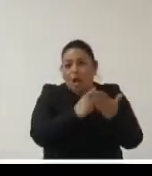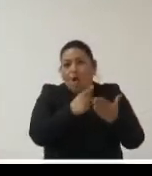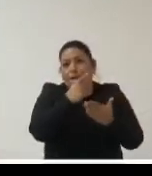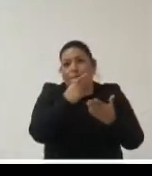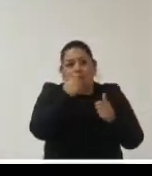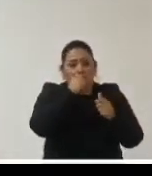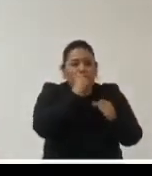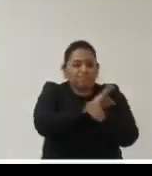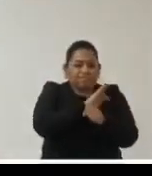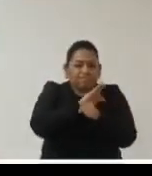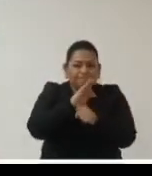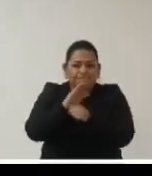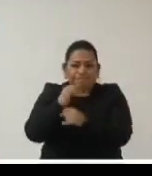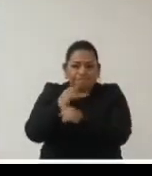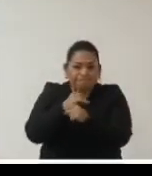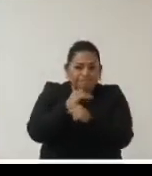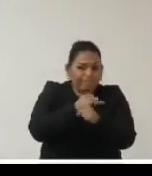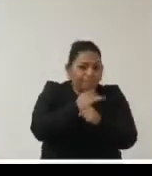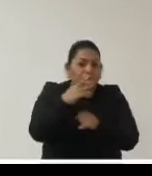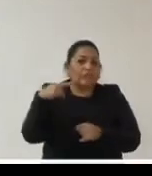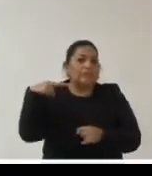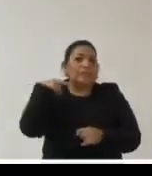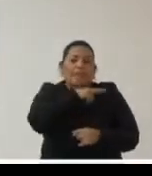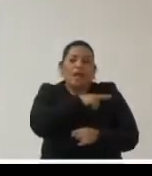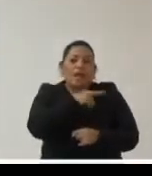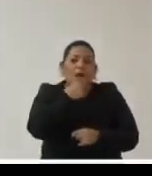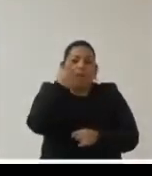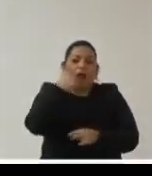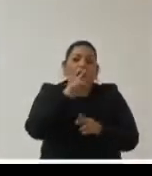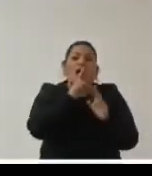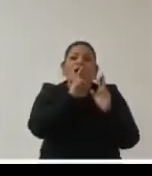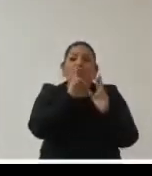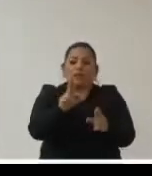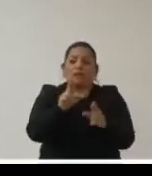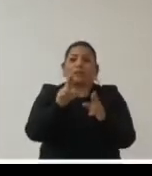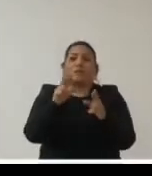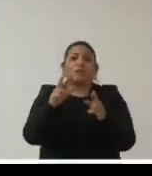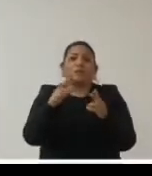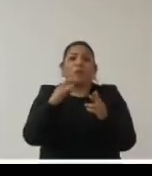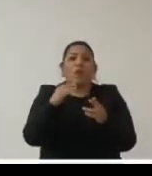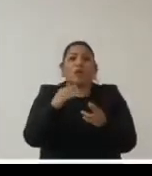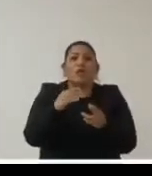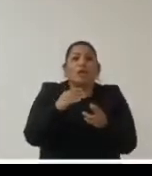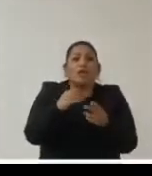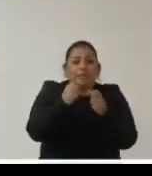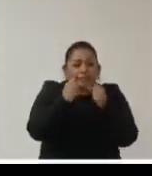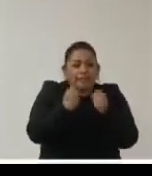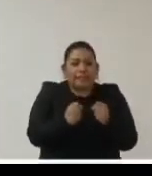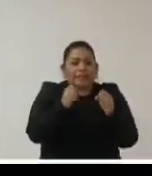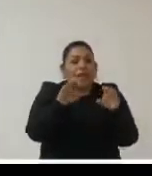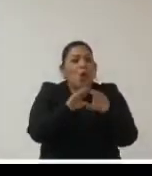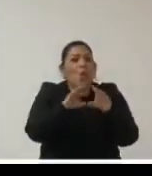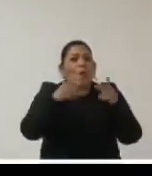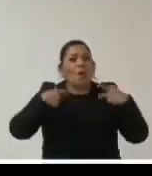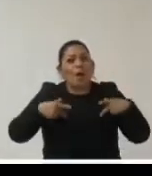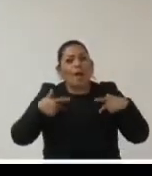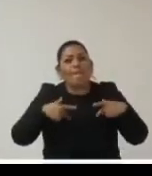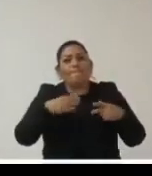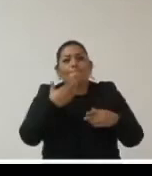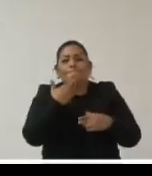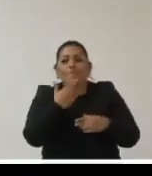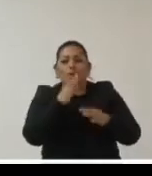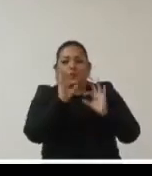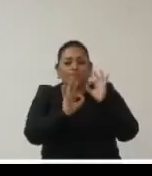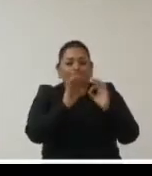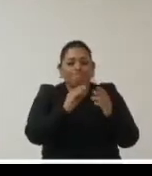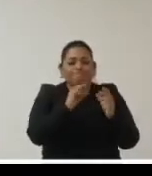auditorías emergentes también respondiendo a la emergencia que nos asegure como ciudadanía el buen manejo